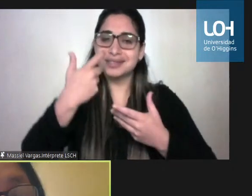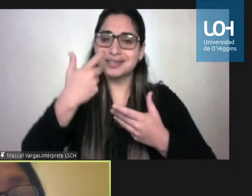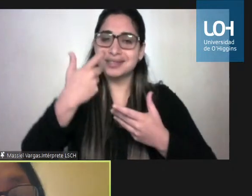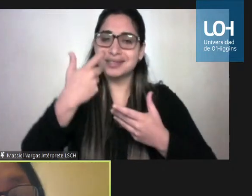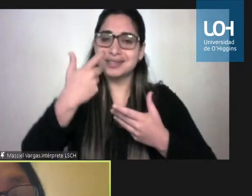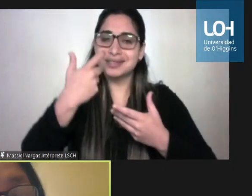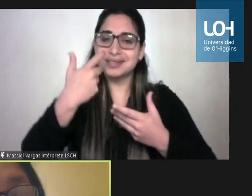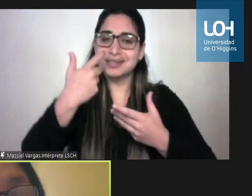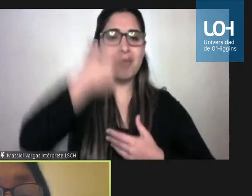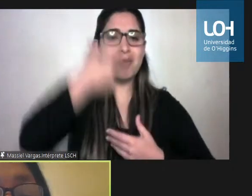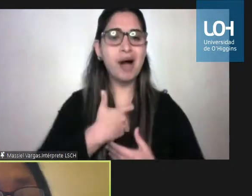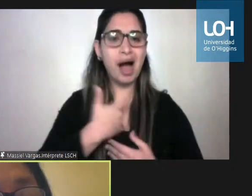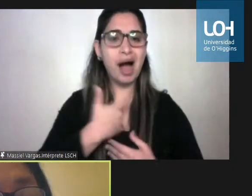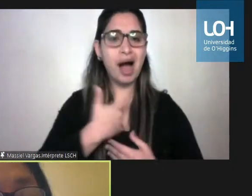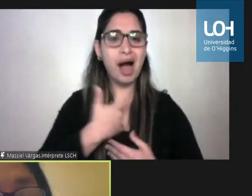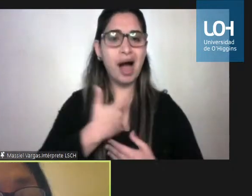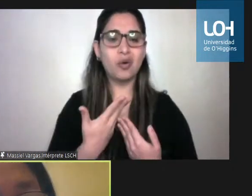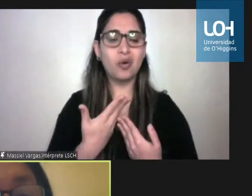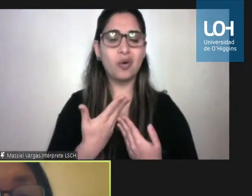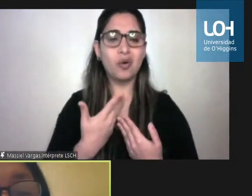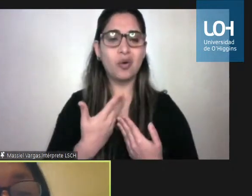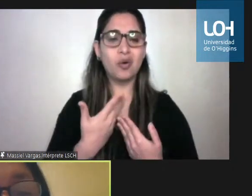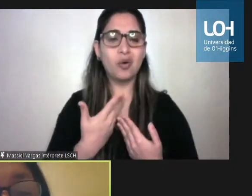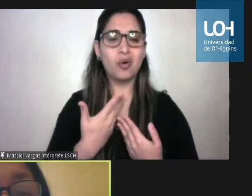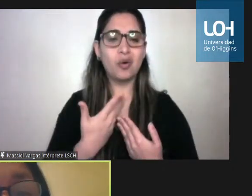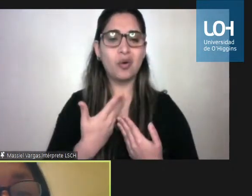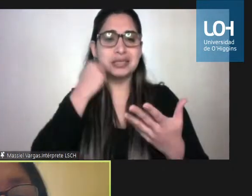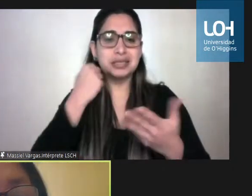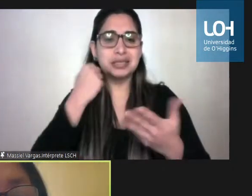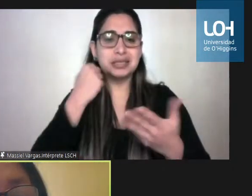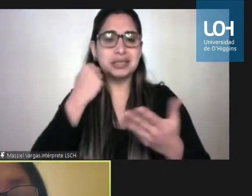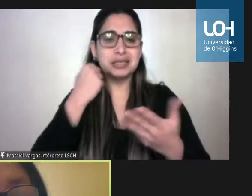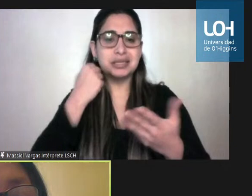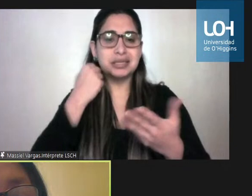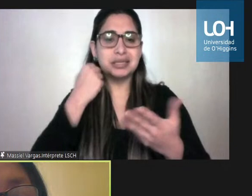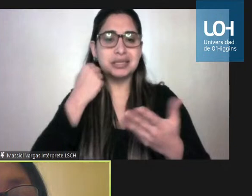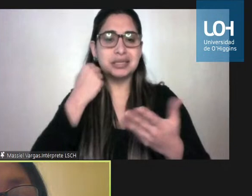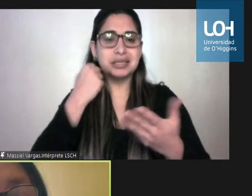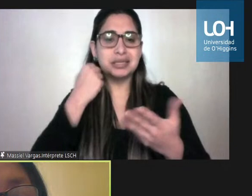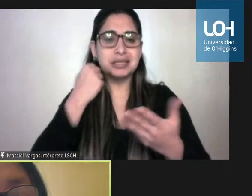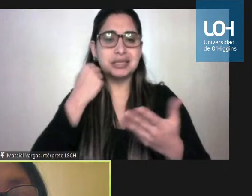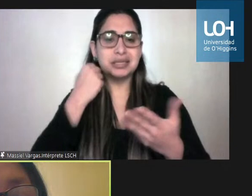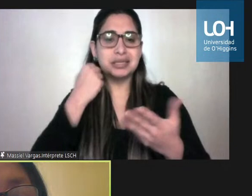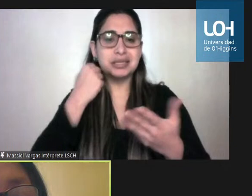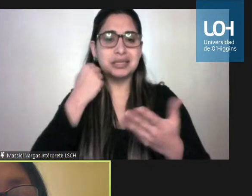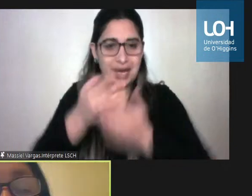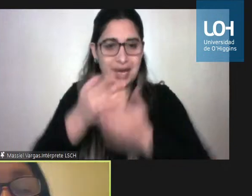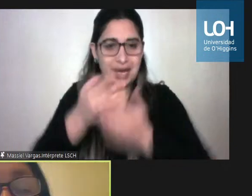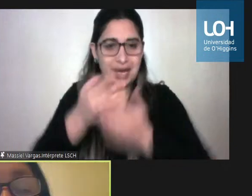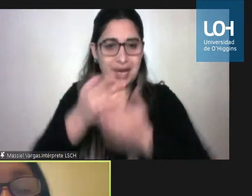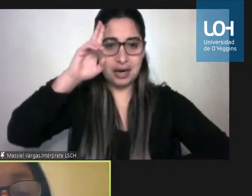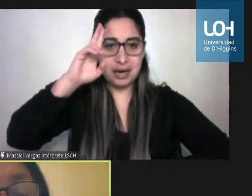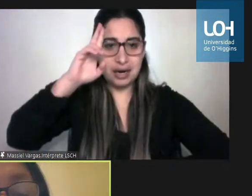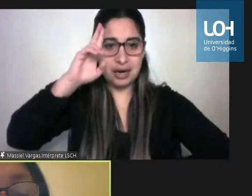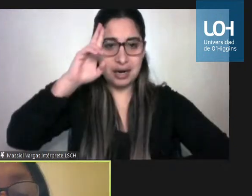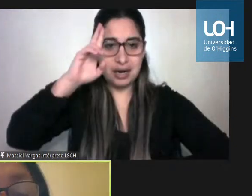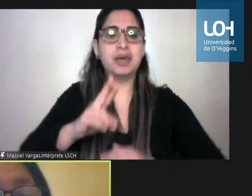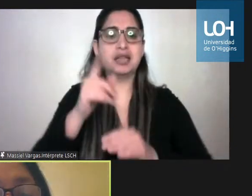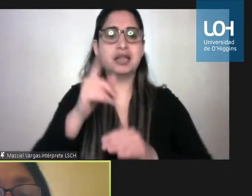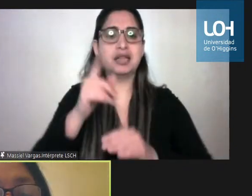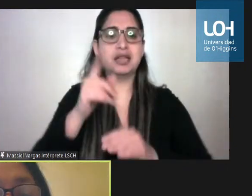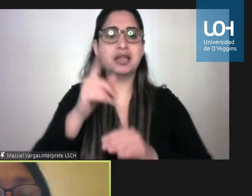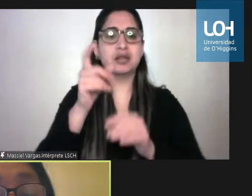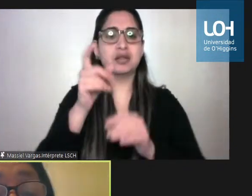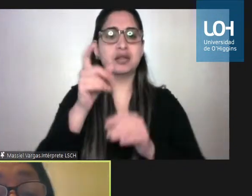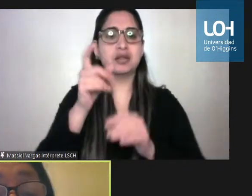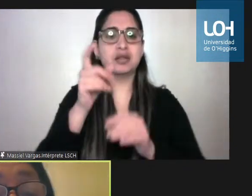sentido de Varela más amoroso que existan las condiciones de respeto para el posicionamiento del